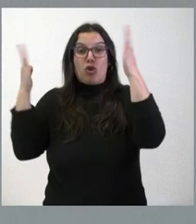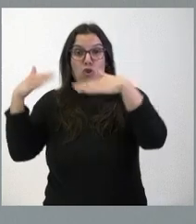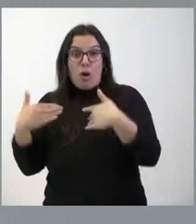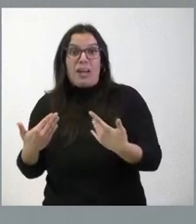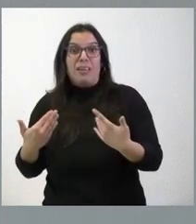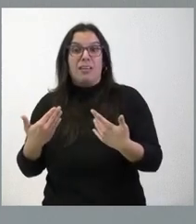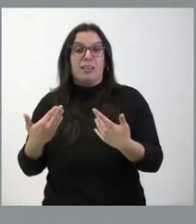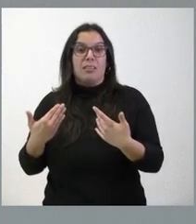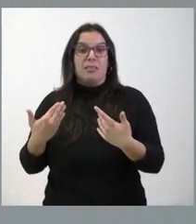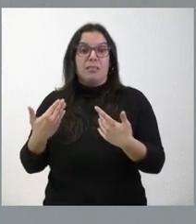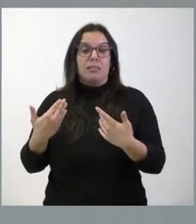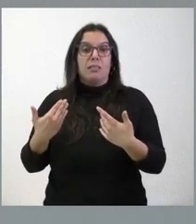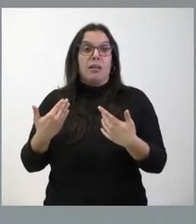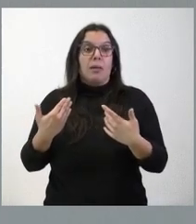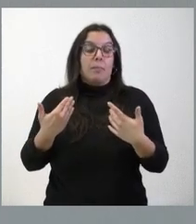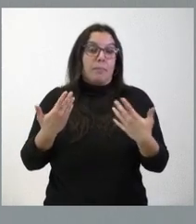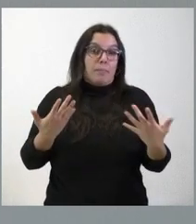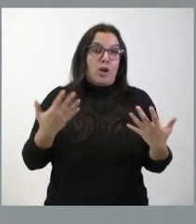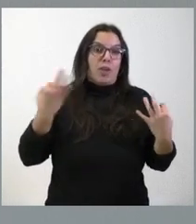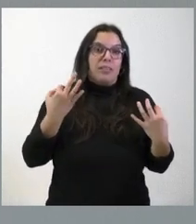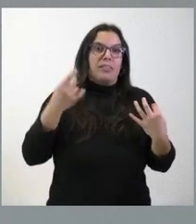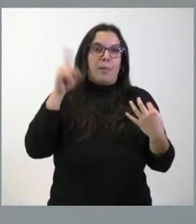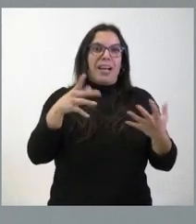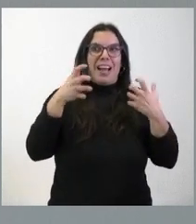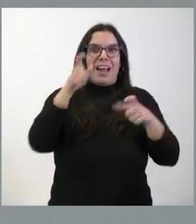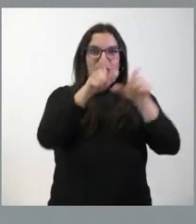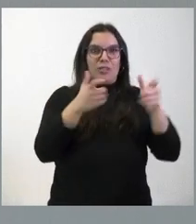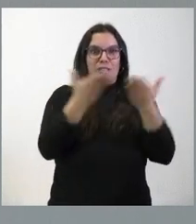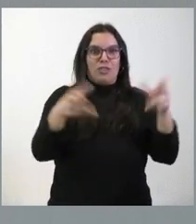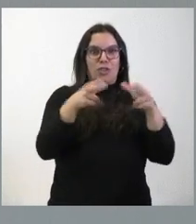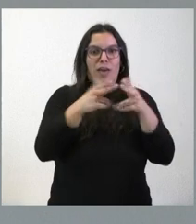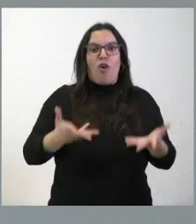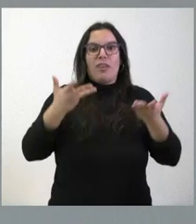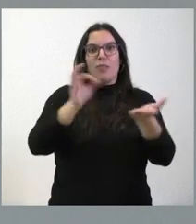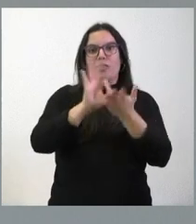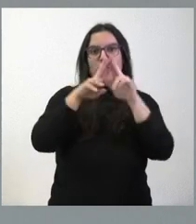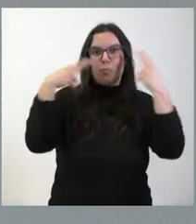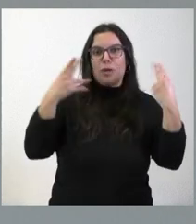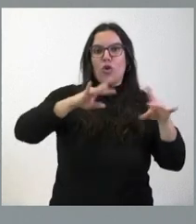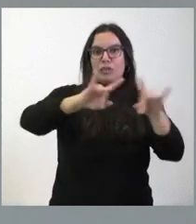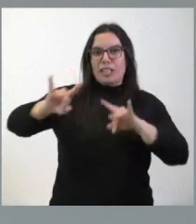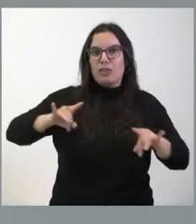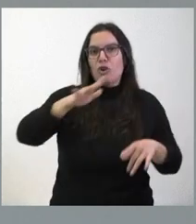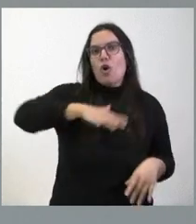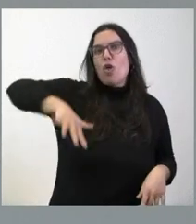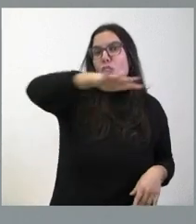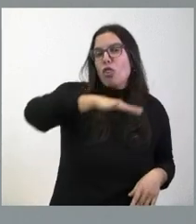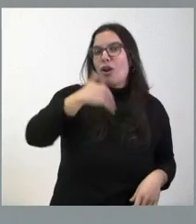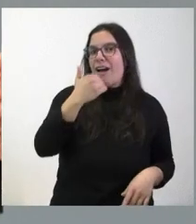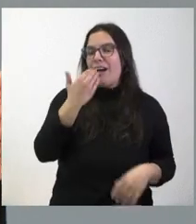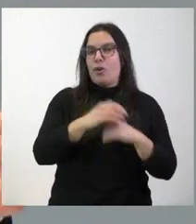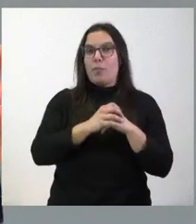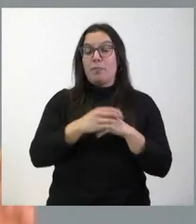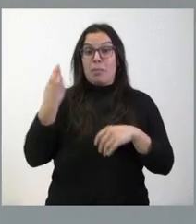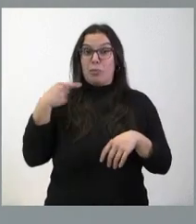vista de los ingresos respecto del coste, hay una rentabilidad social, que es prestar servicio público a un territorio, a una zona. La zona